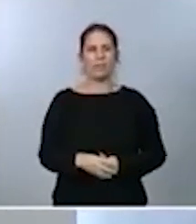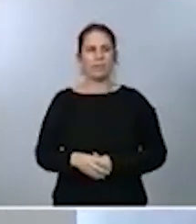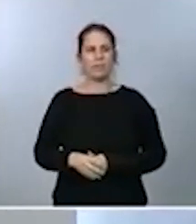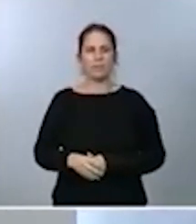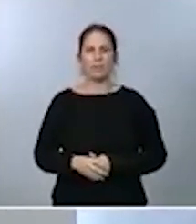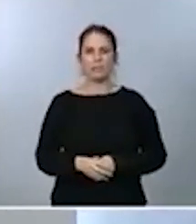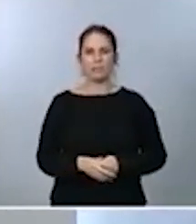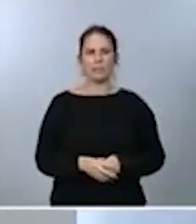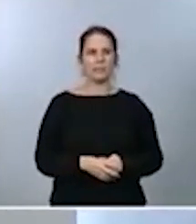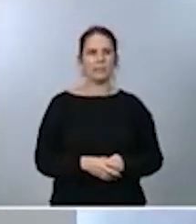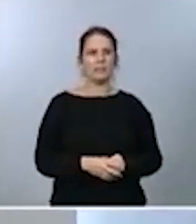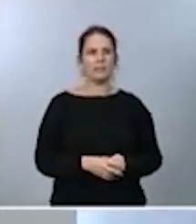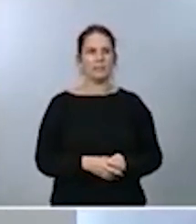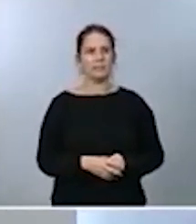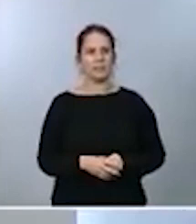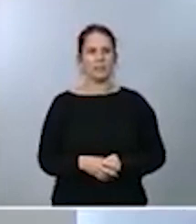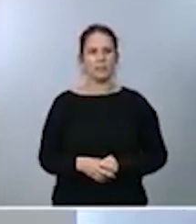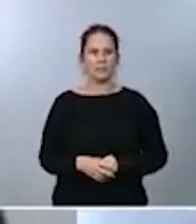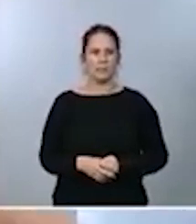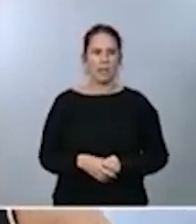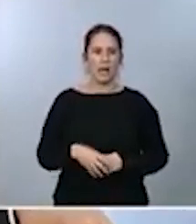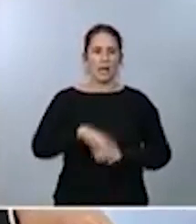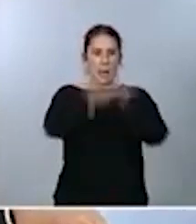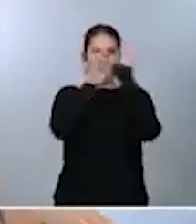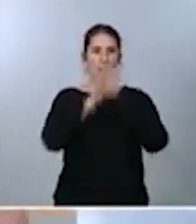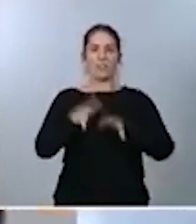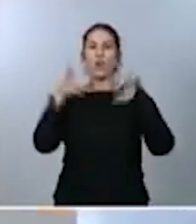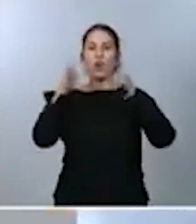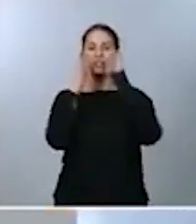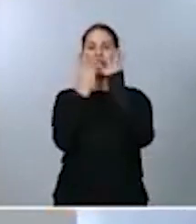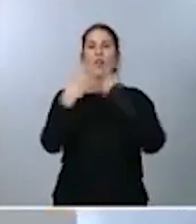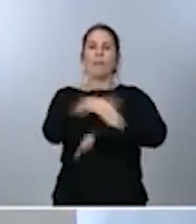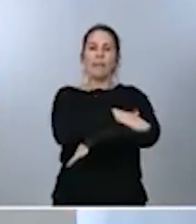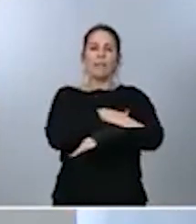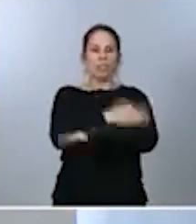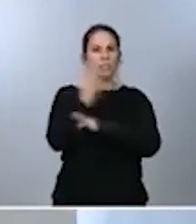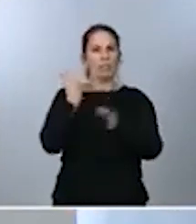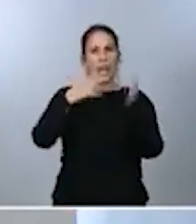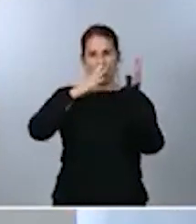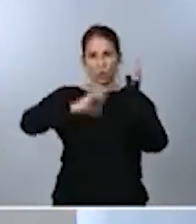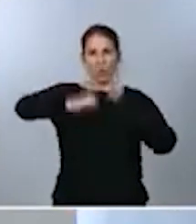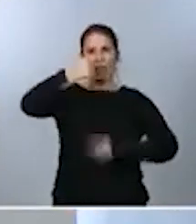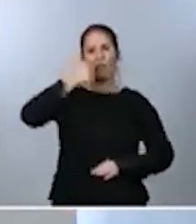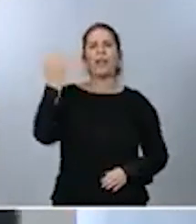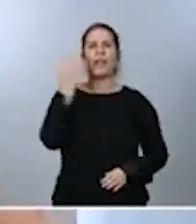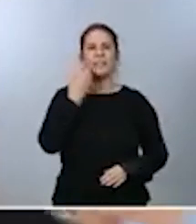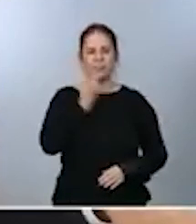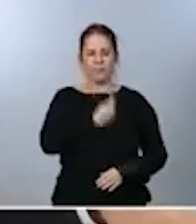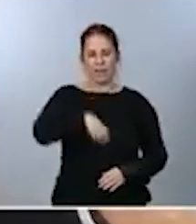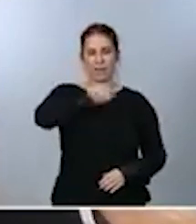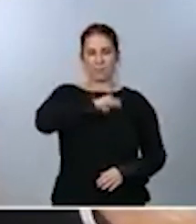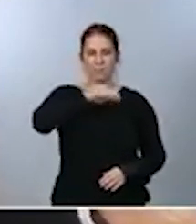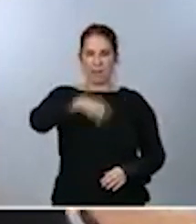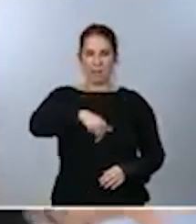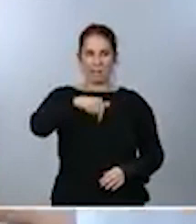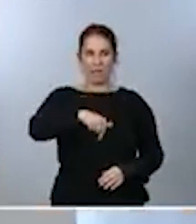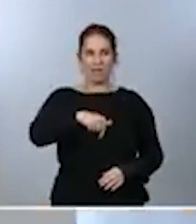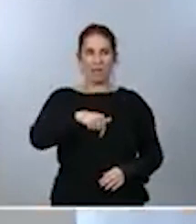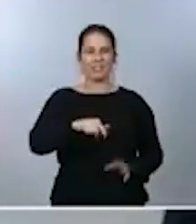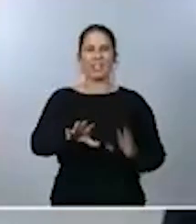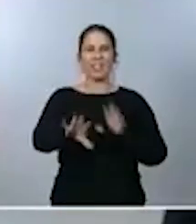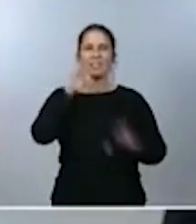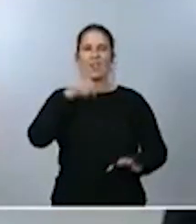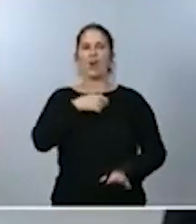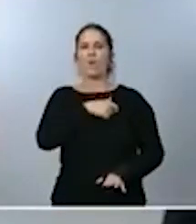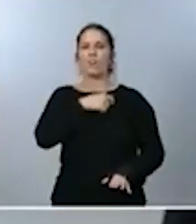quería comentar que hoy el Consejo de Ministros ha autorizado que España dé cumplimiento a la decisión de la Comisión Europea